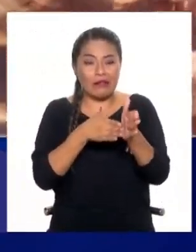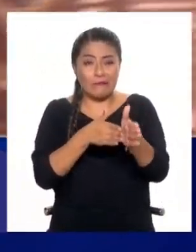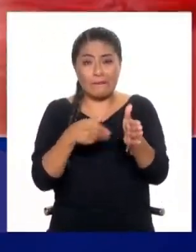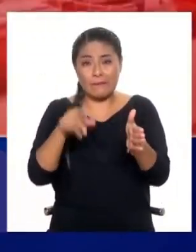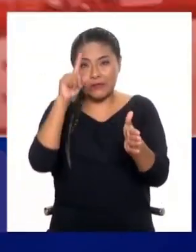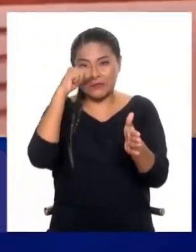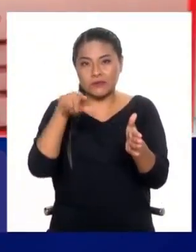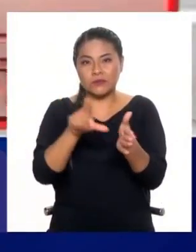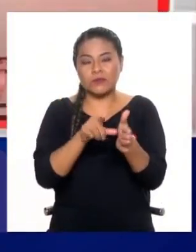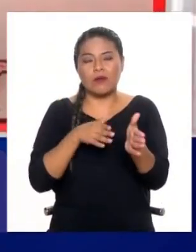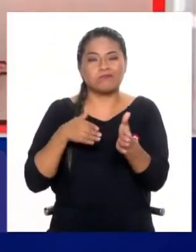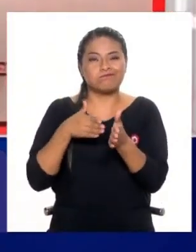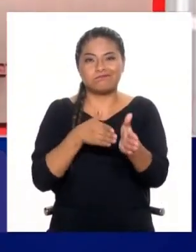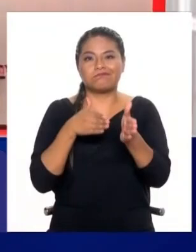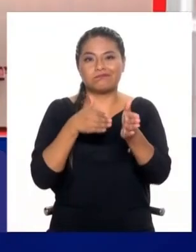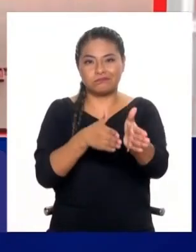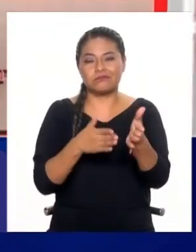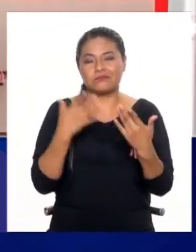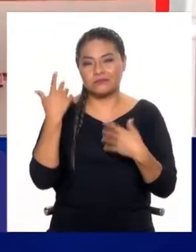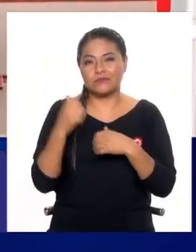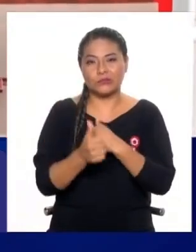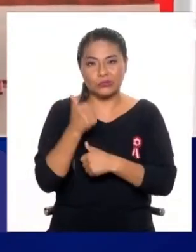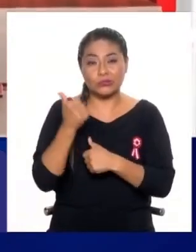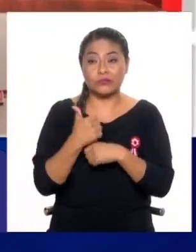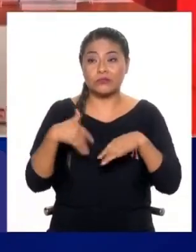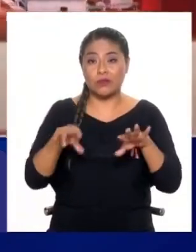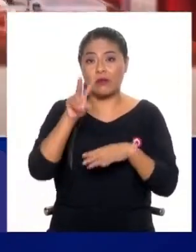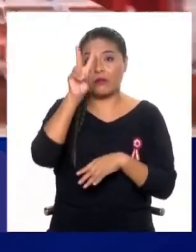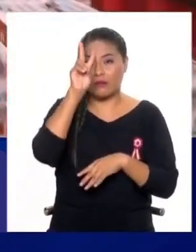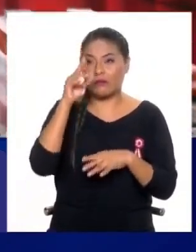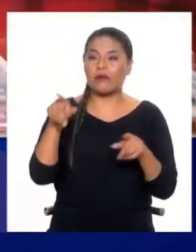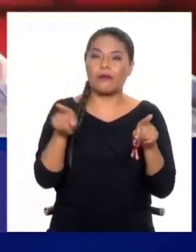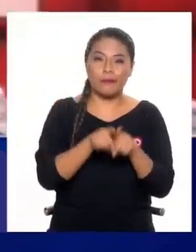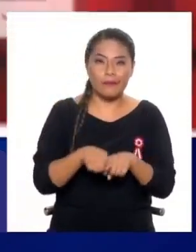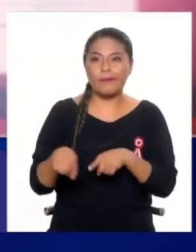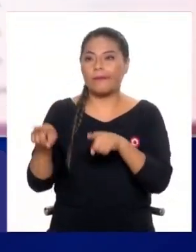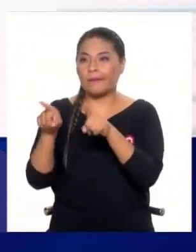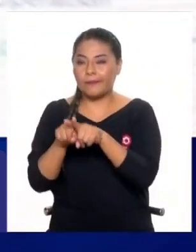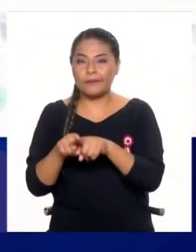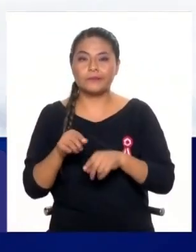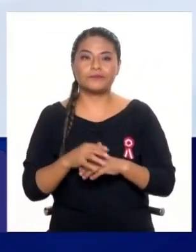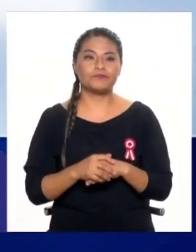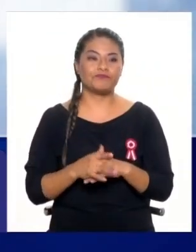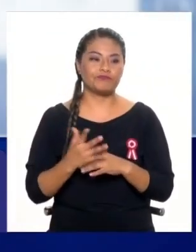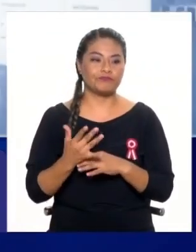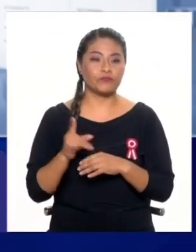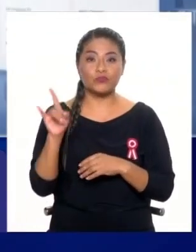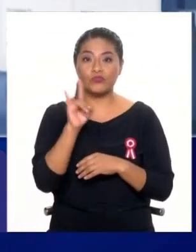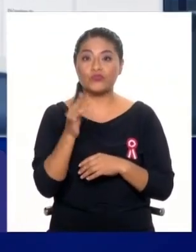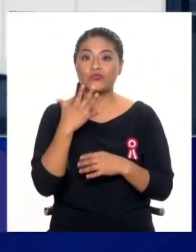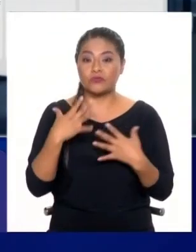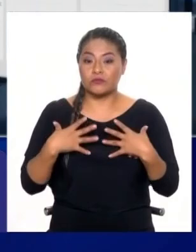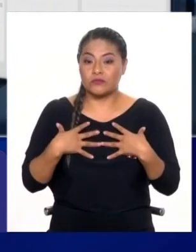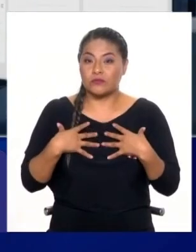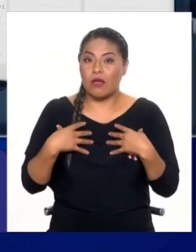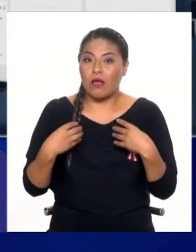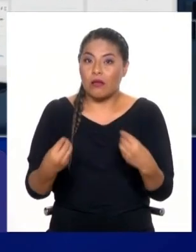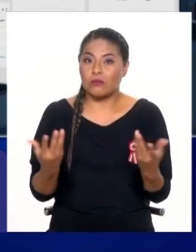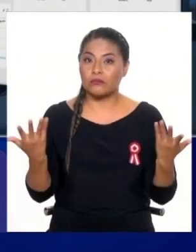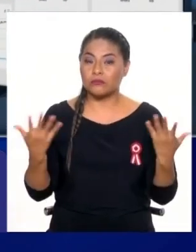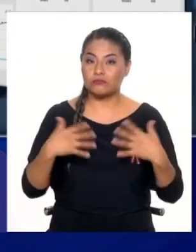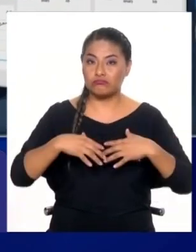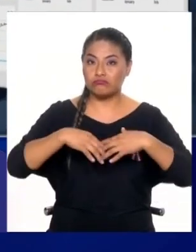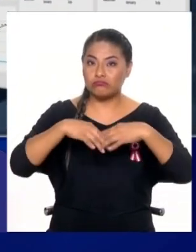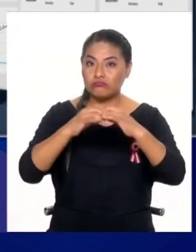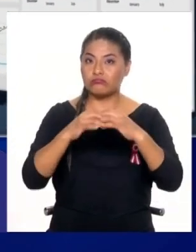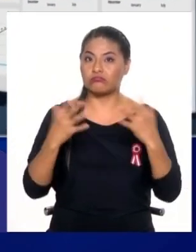tenemos en la ciudad de Lima especialmente, pero en todo el Perú ya se mira lo mismo. Podríamos utilizarlo en salud, ¿no? Como un sistema de soporte